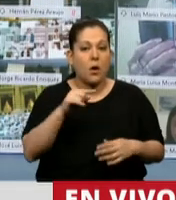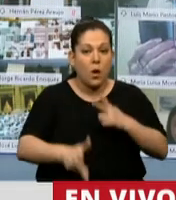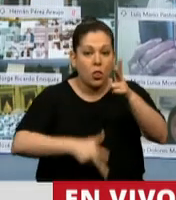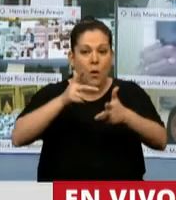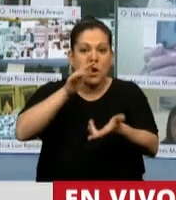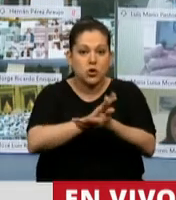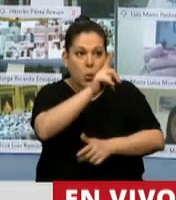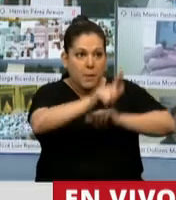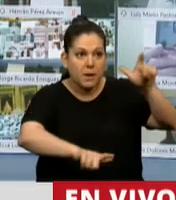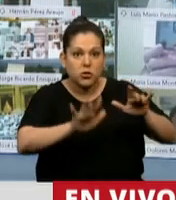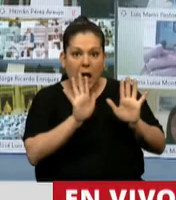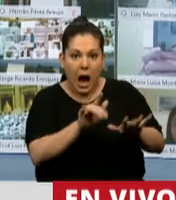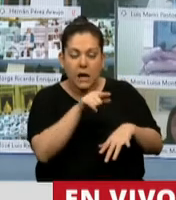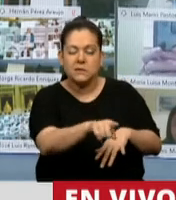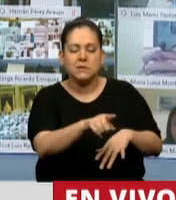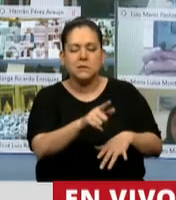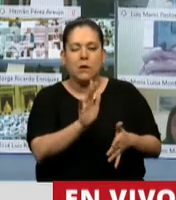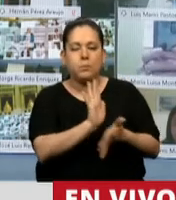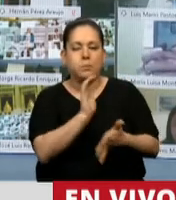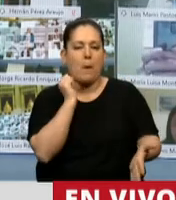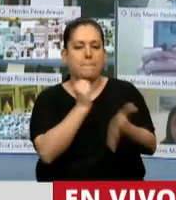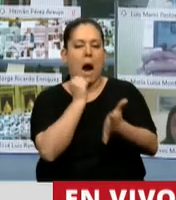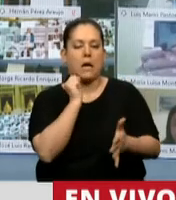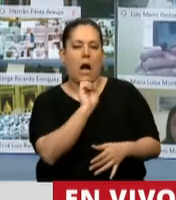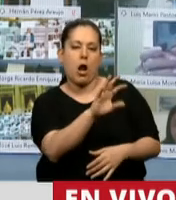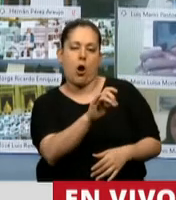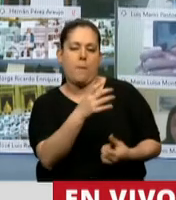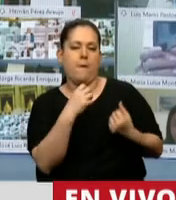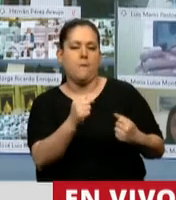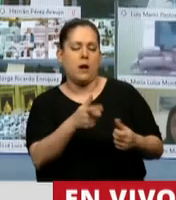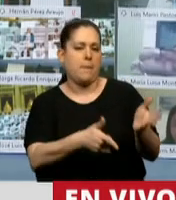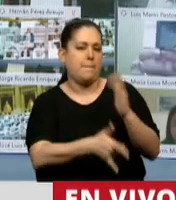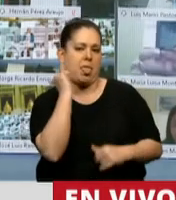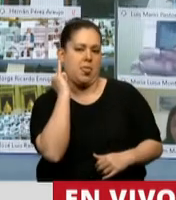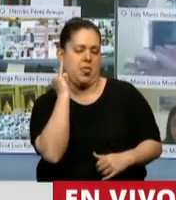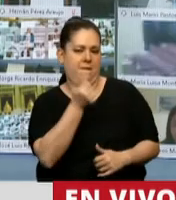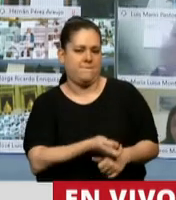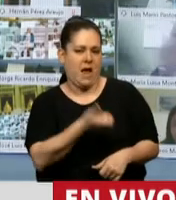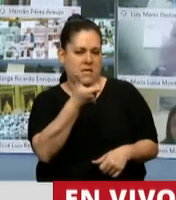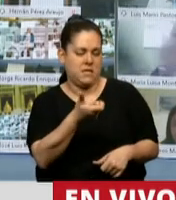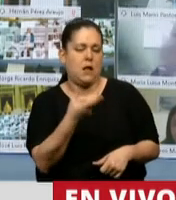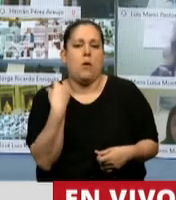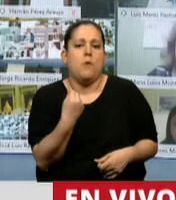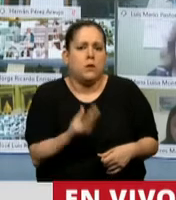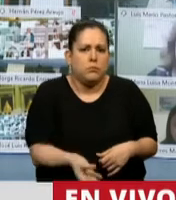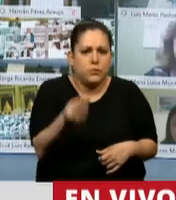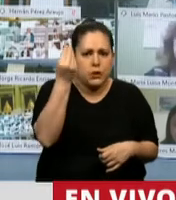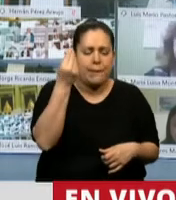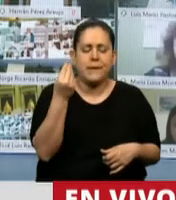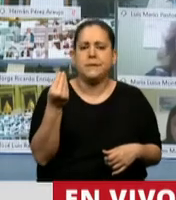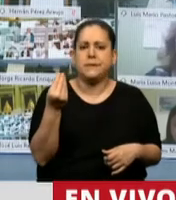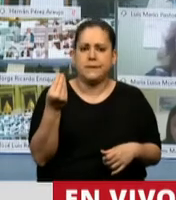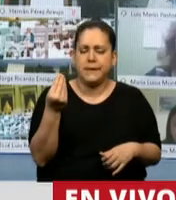ellos lo tiene claramente identificado. Porque a veces, sin duda, generamos mucha